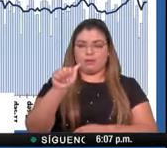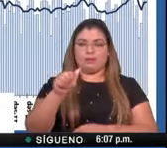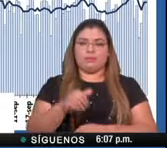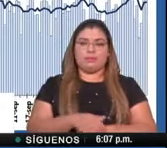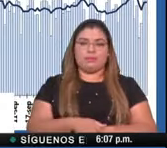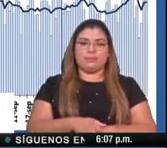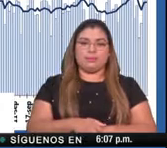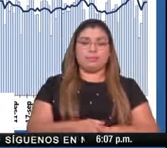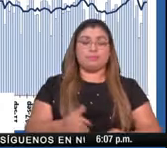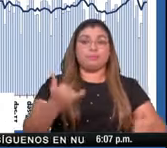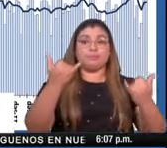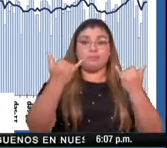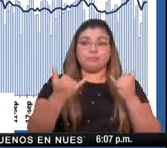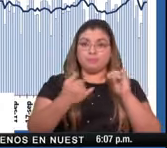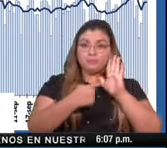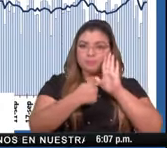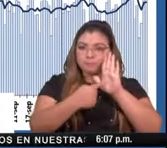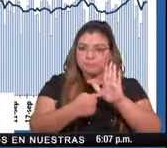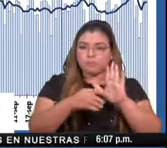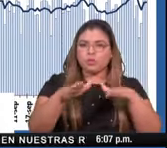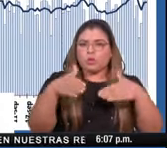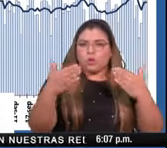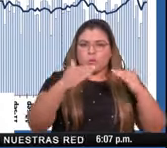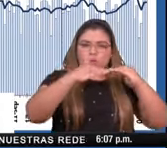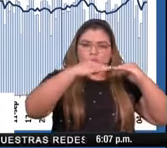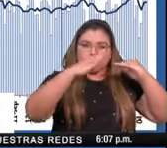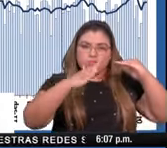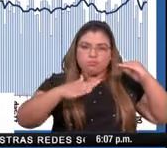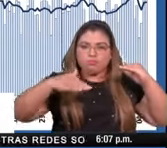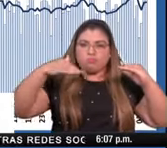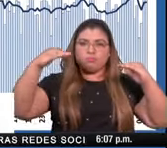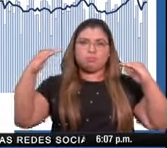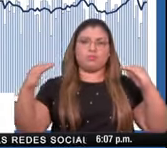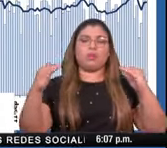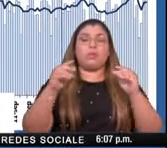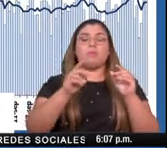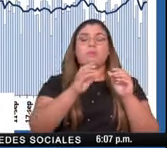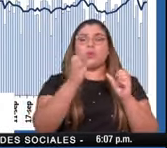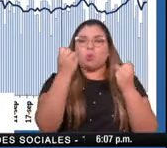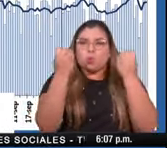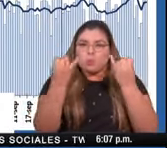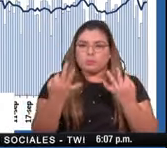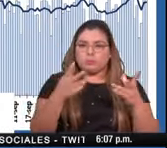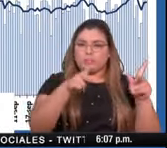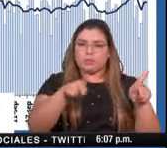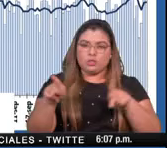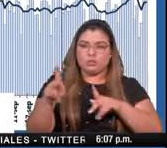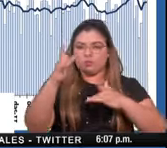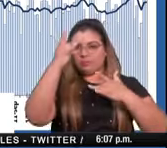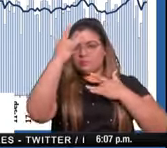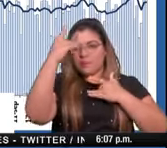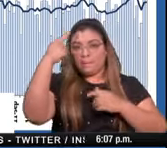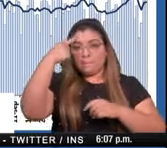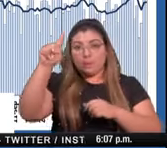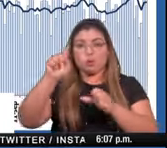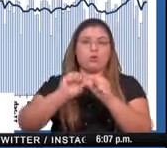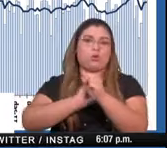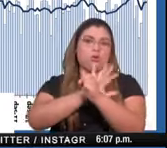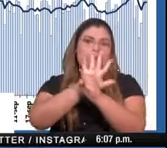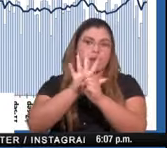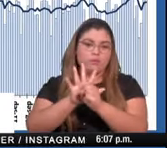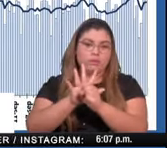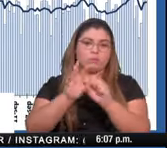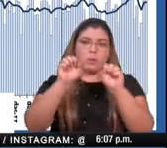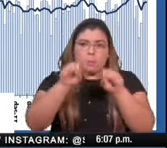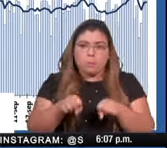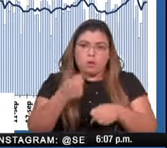Ahora mostramos la curva epidémica y el promedio móvil de los casos por COVID-19, en